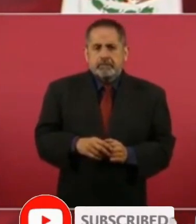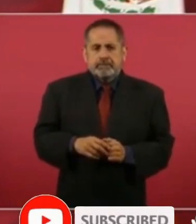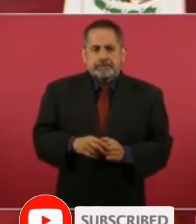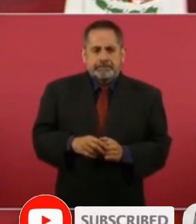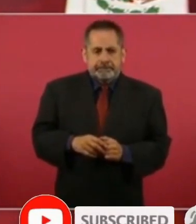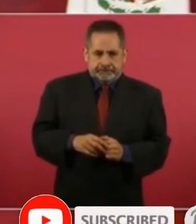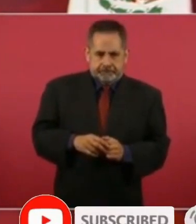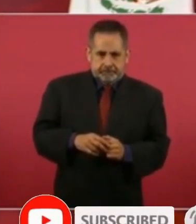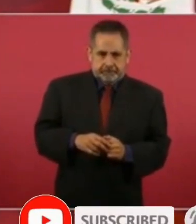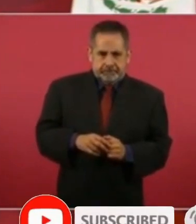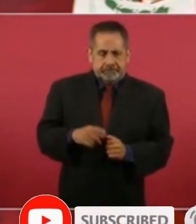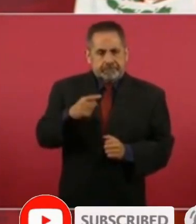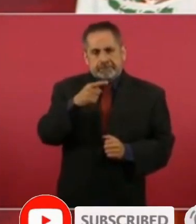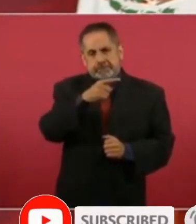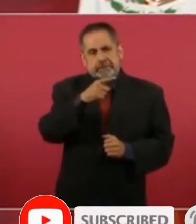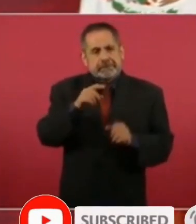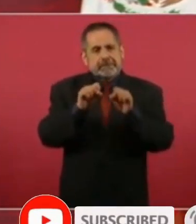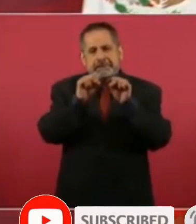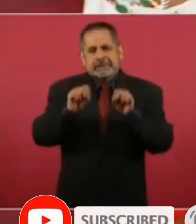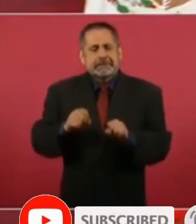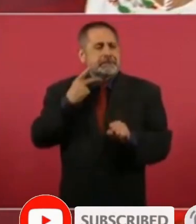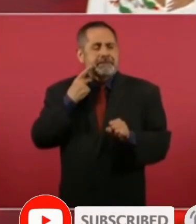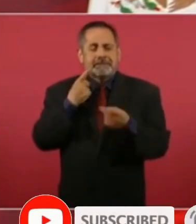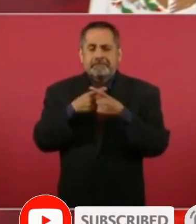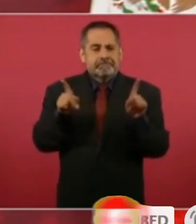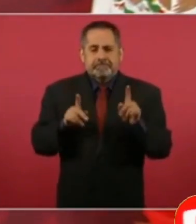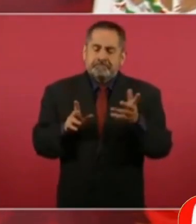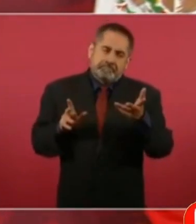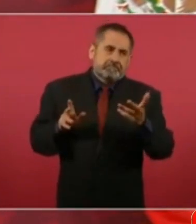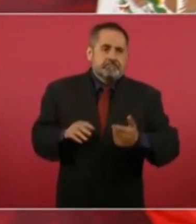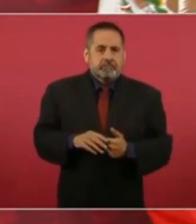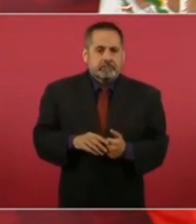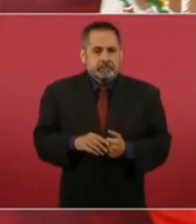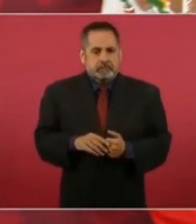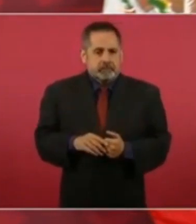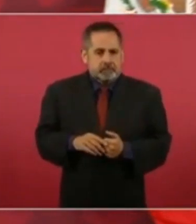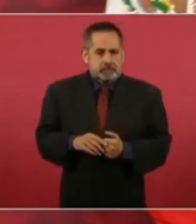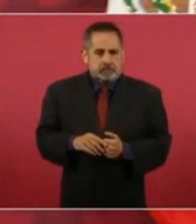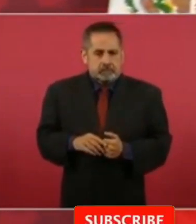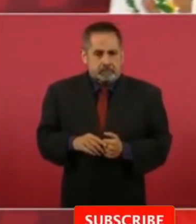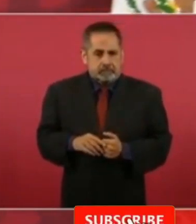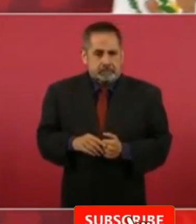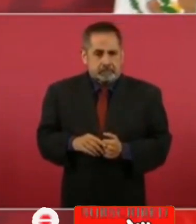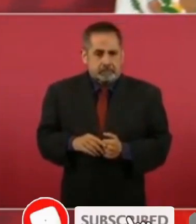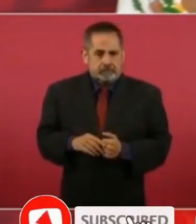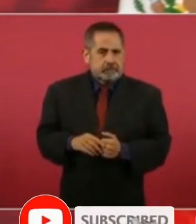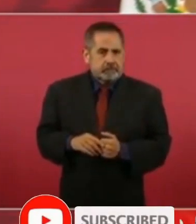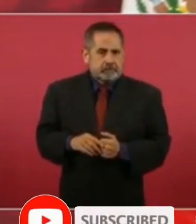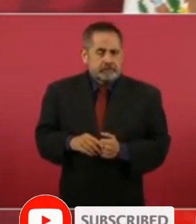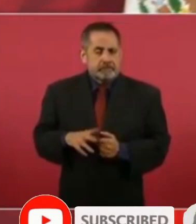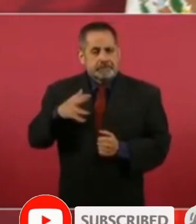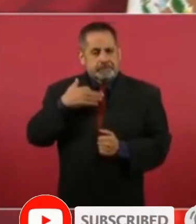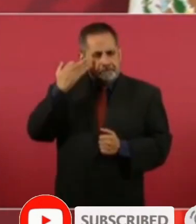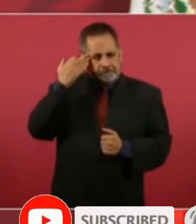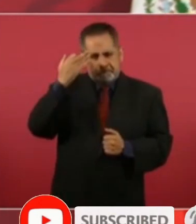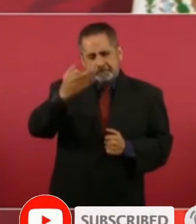sistemas políticos que llevan